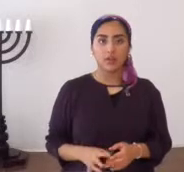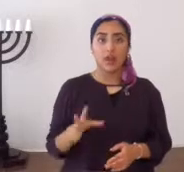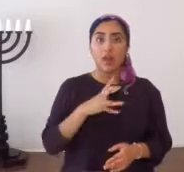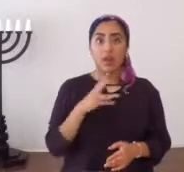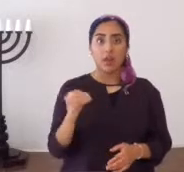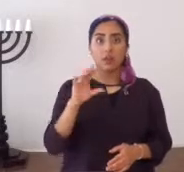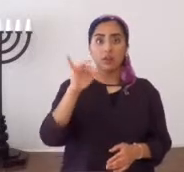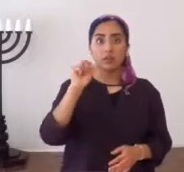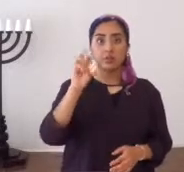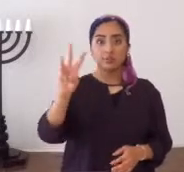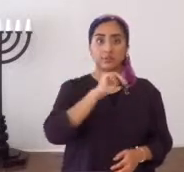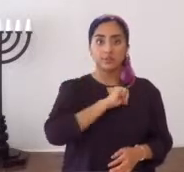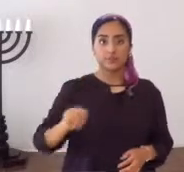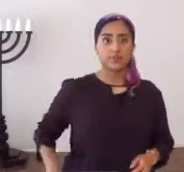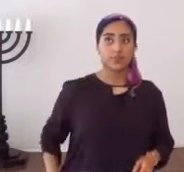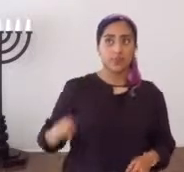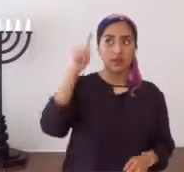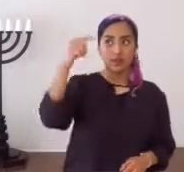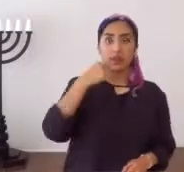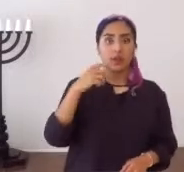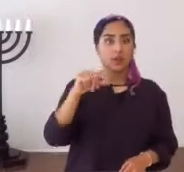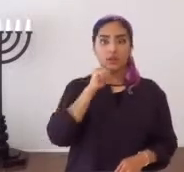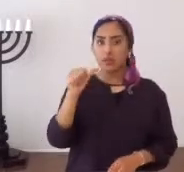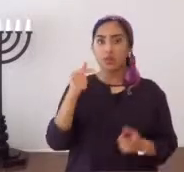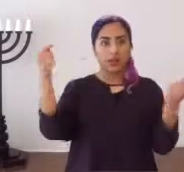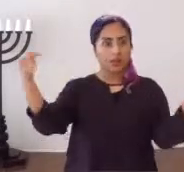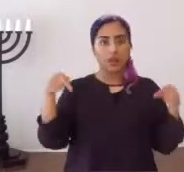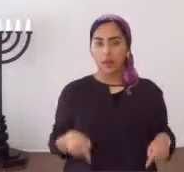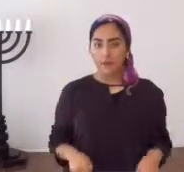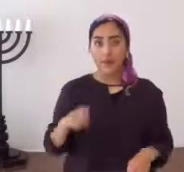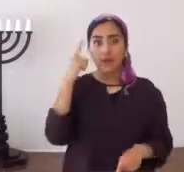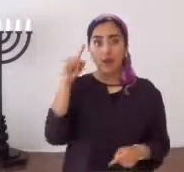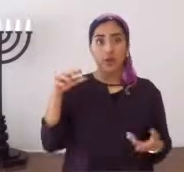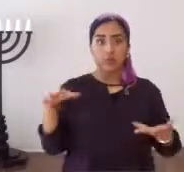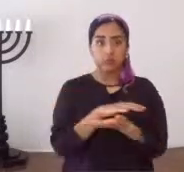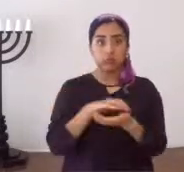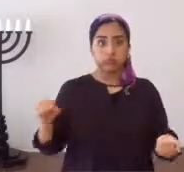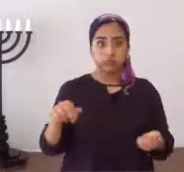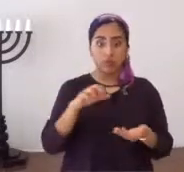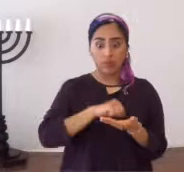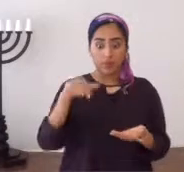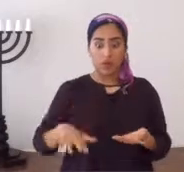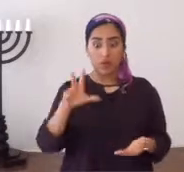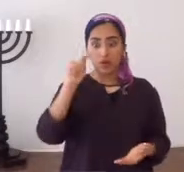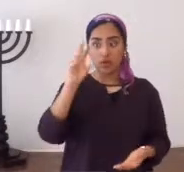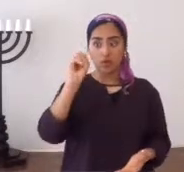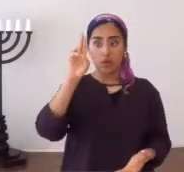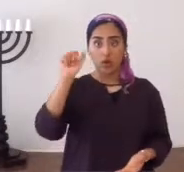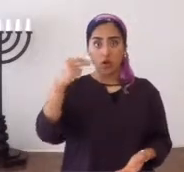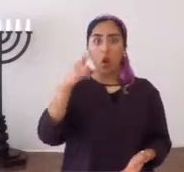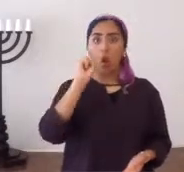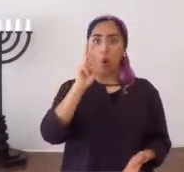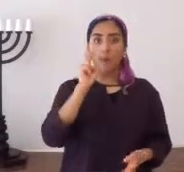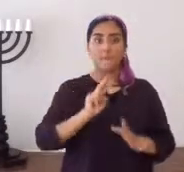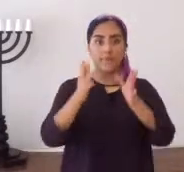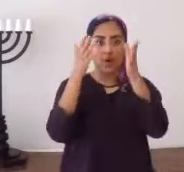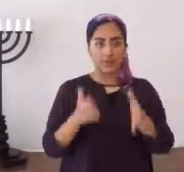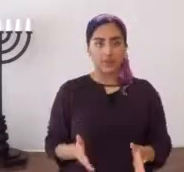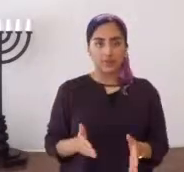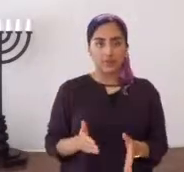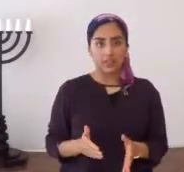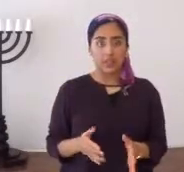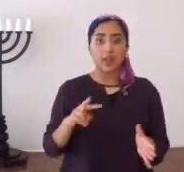profetas, Navim, y Yahshua Hamashiach, dijo, que no había venido, para abolir, la Torah,